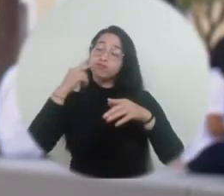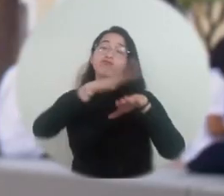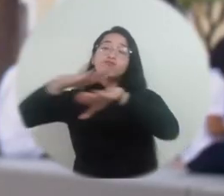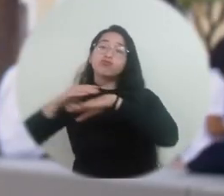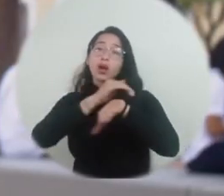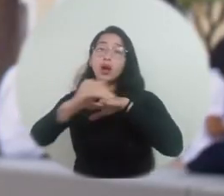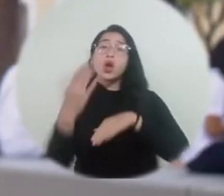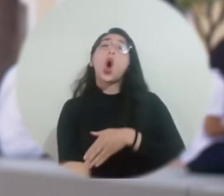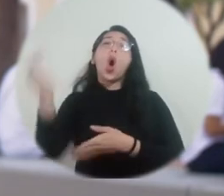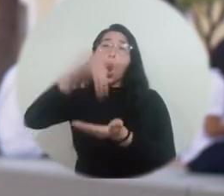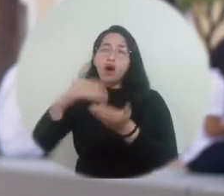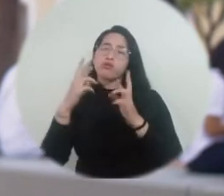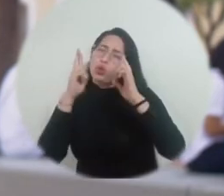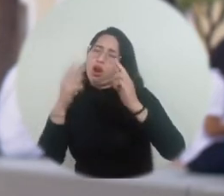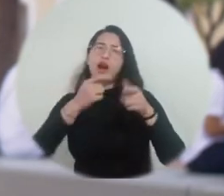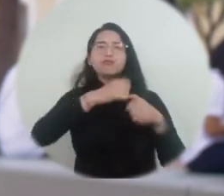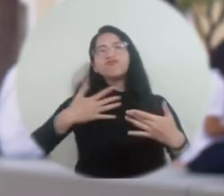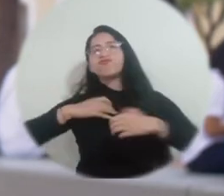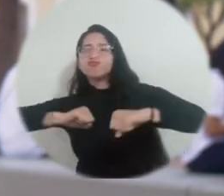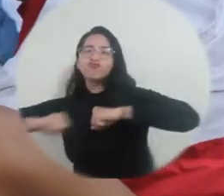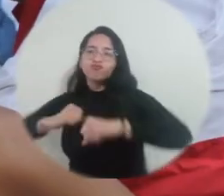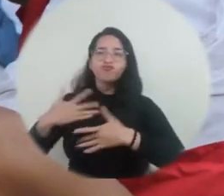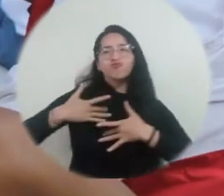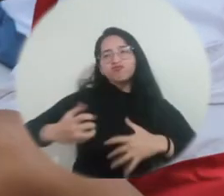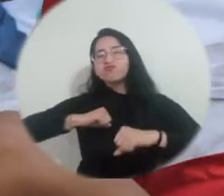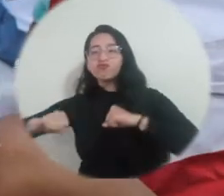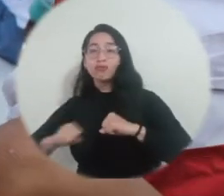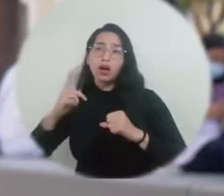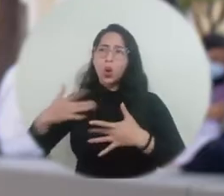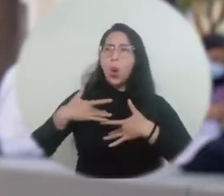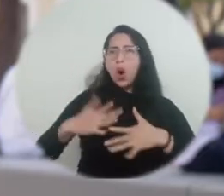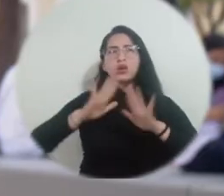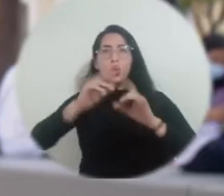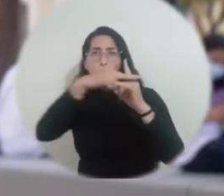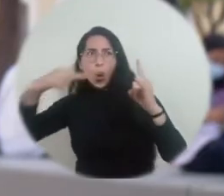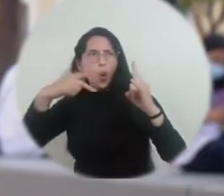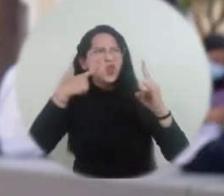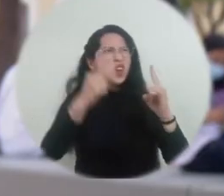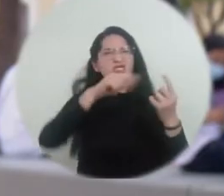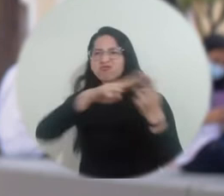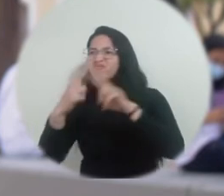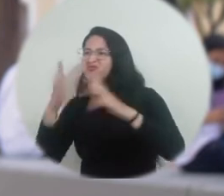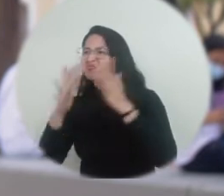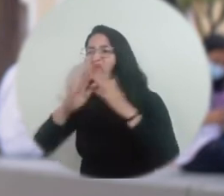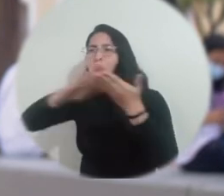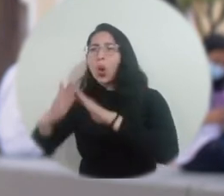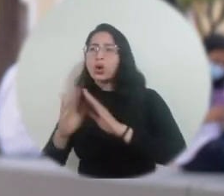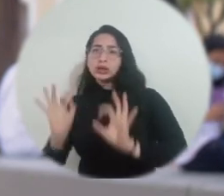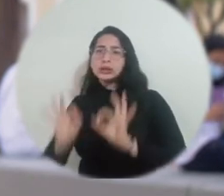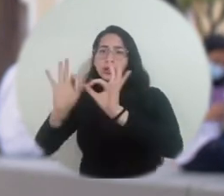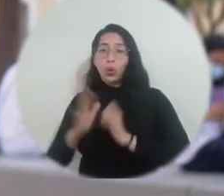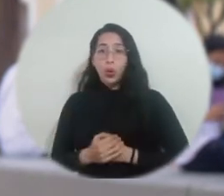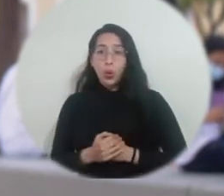población y hago la invitación a que esto se repite otra vez. Toda esta actitud positiva que tiene el voluntariado de la Universidad de